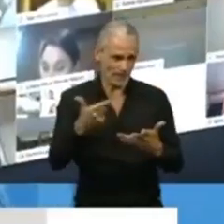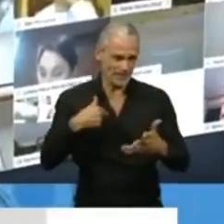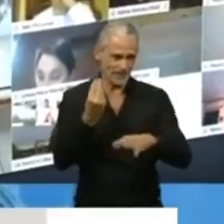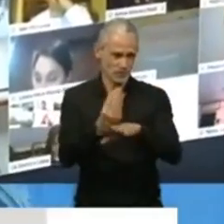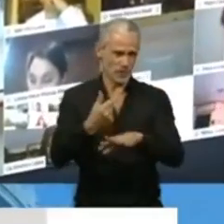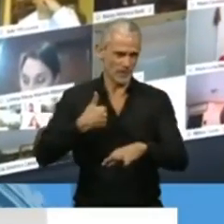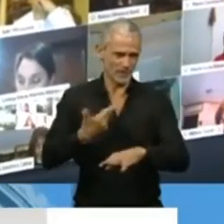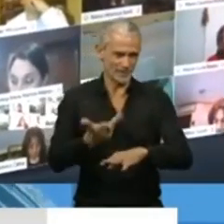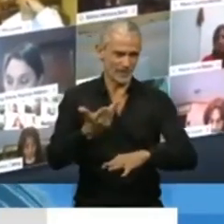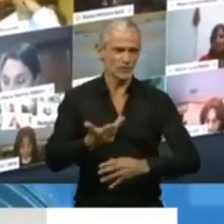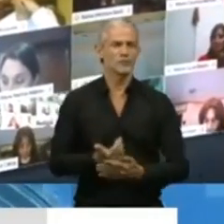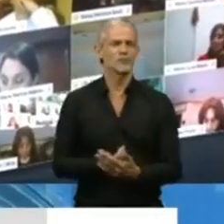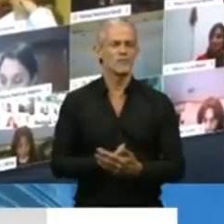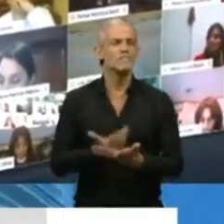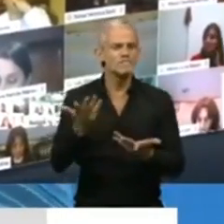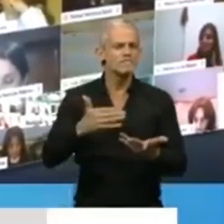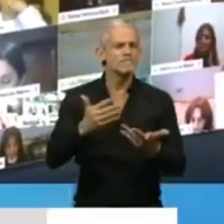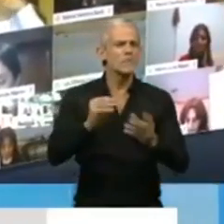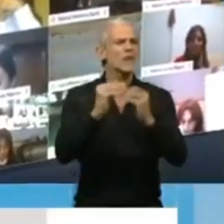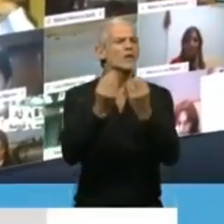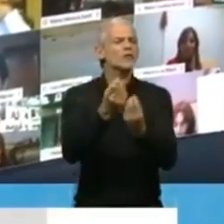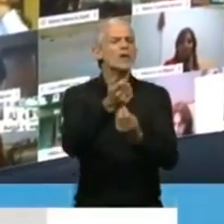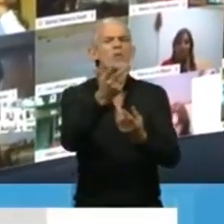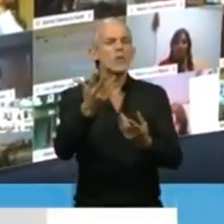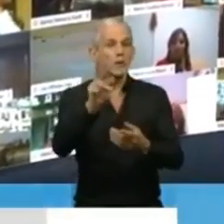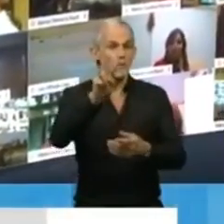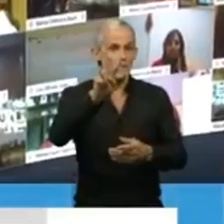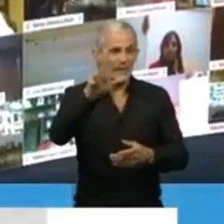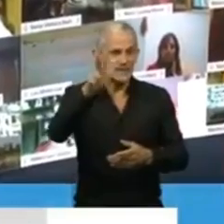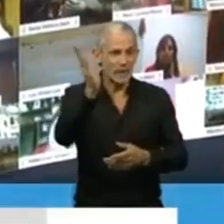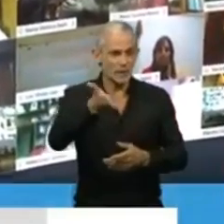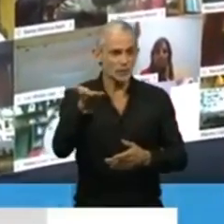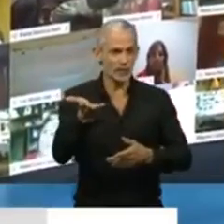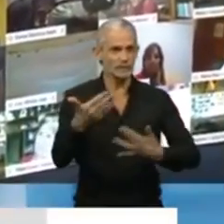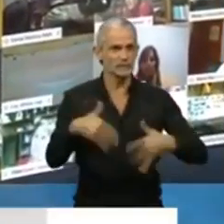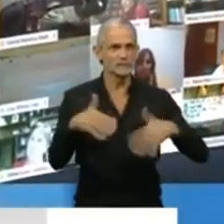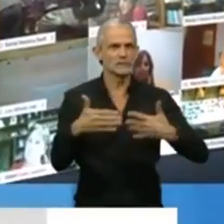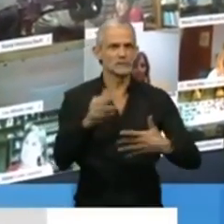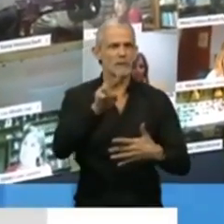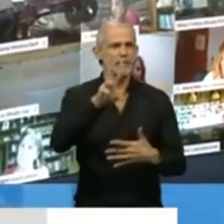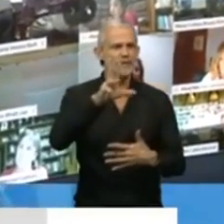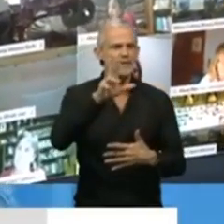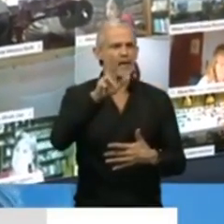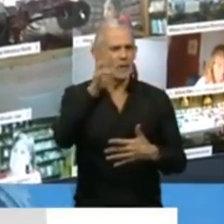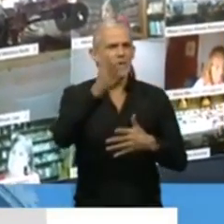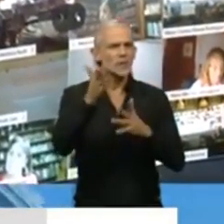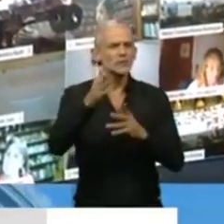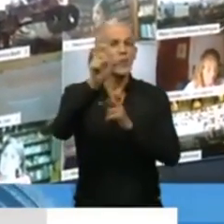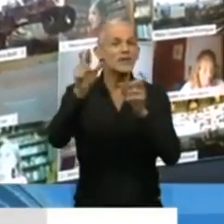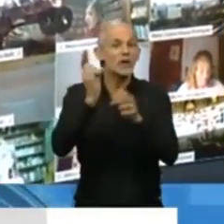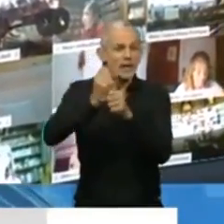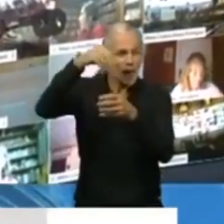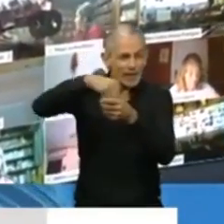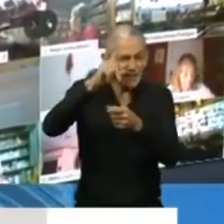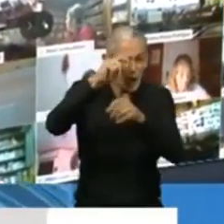pertenezco, manejamos un número de un 23% alrededor de los trabajadores del sistema de